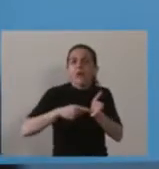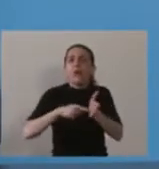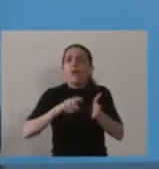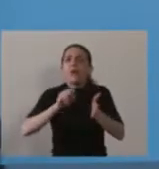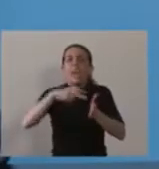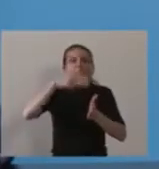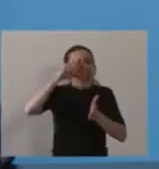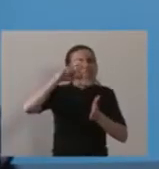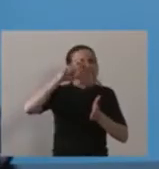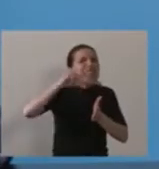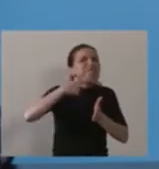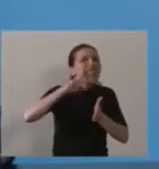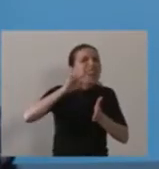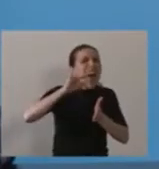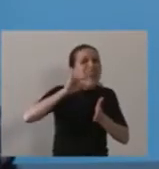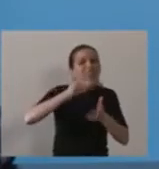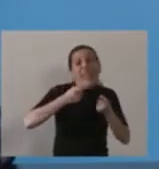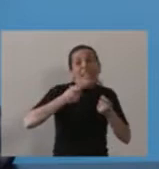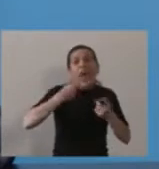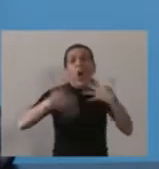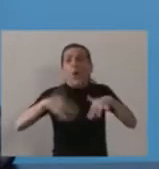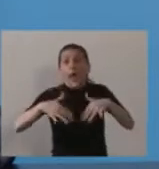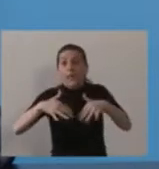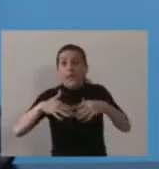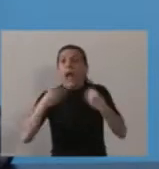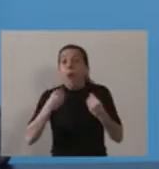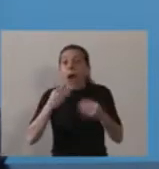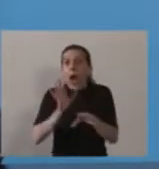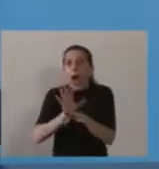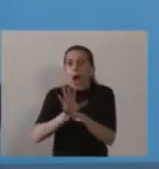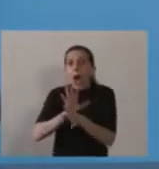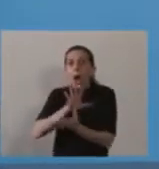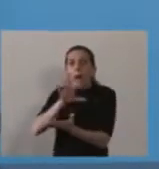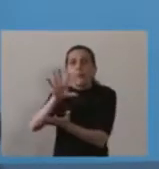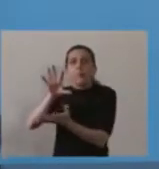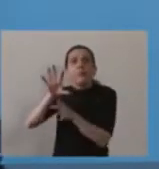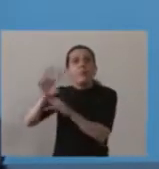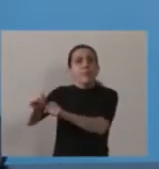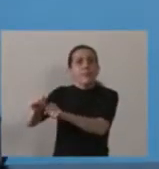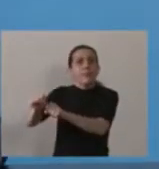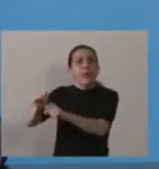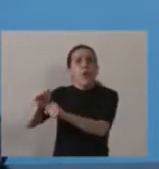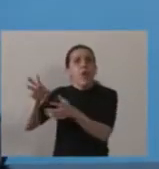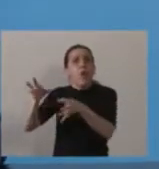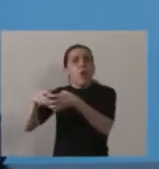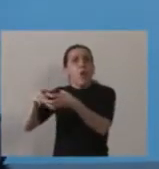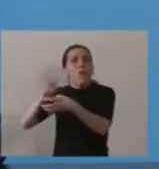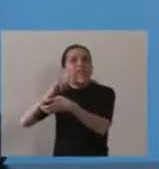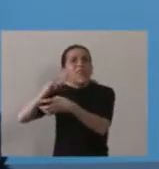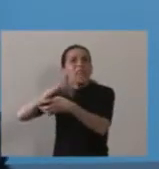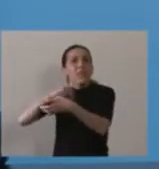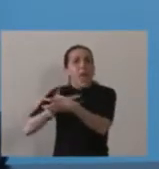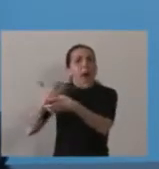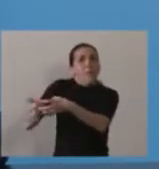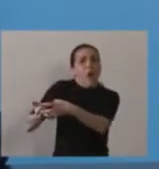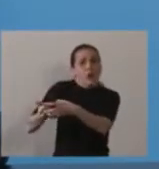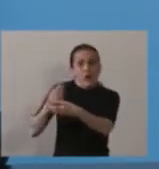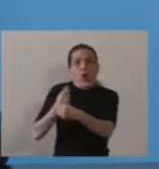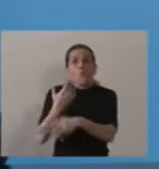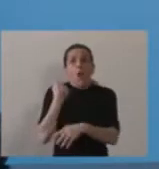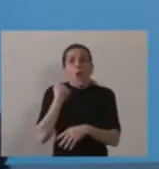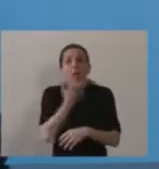que dispone la intervención del Grupo Vicentín. El Poder Ejecutivo ha